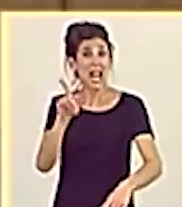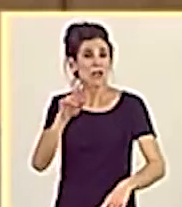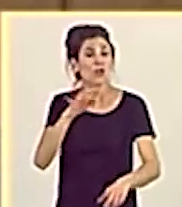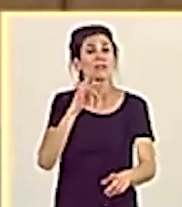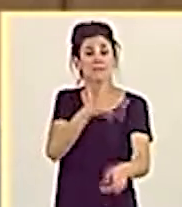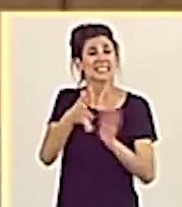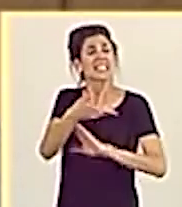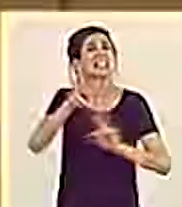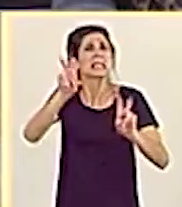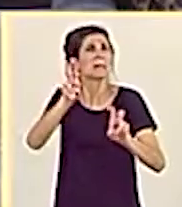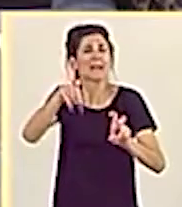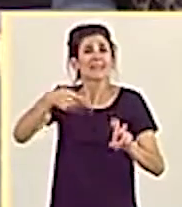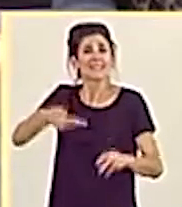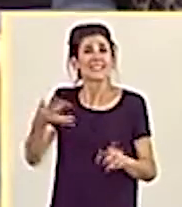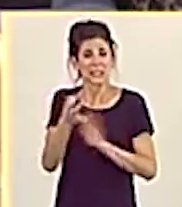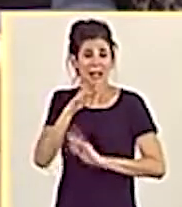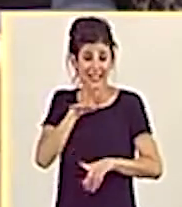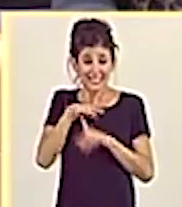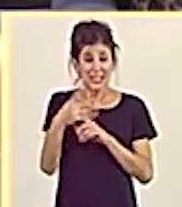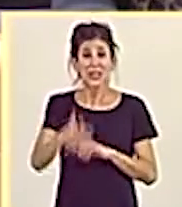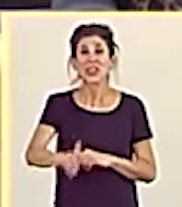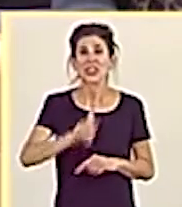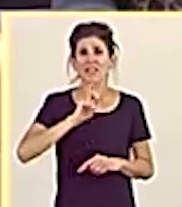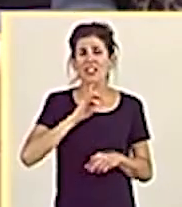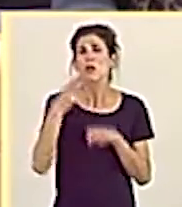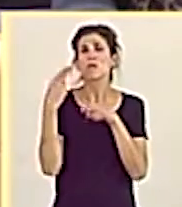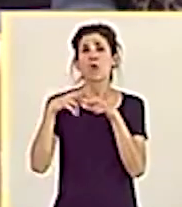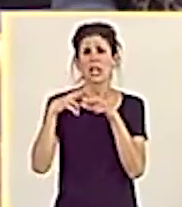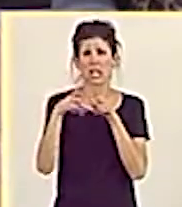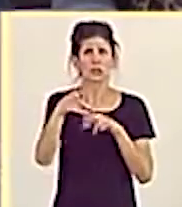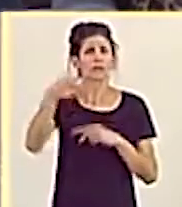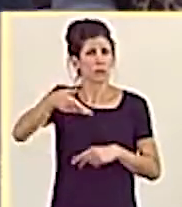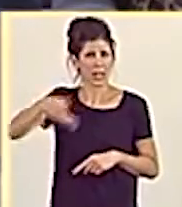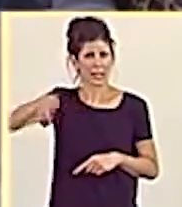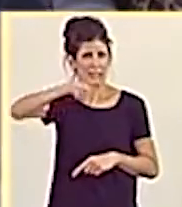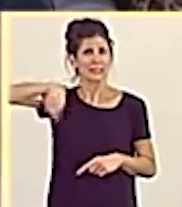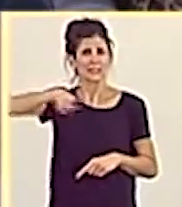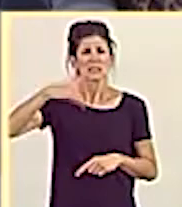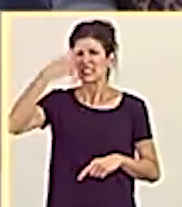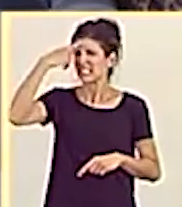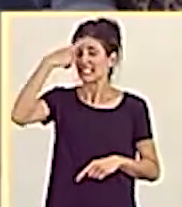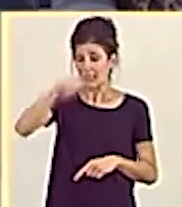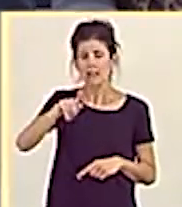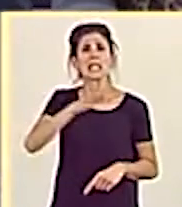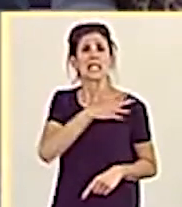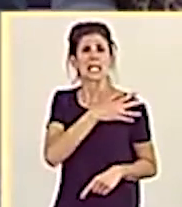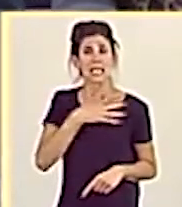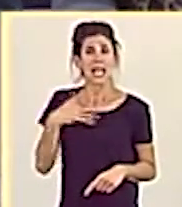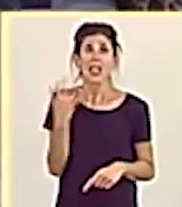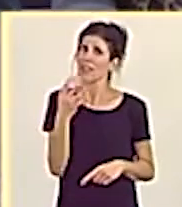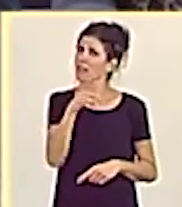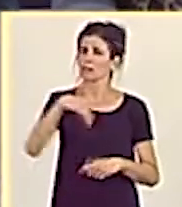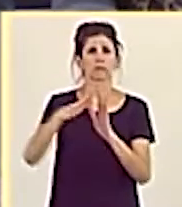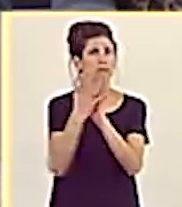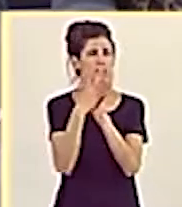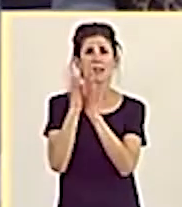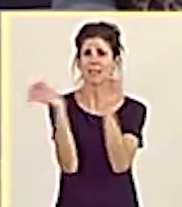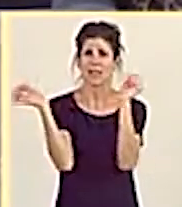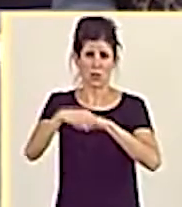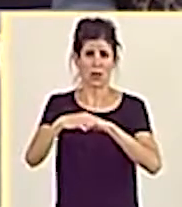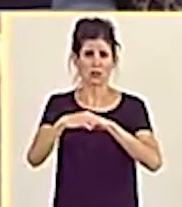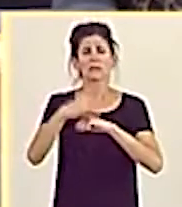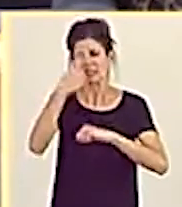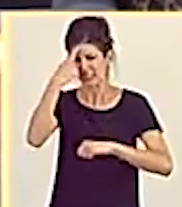en que en los momentos difíciles los políticos de altura saben y quieren ponerse de acuerdo entre distintos.